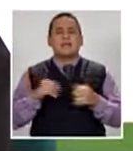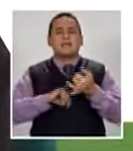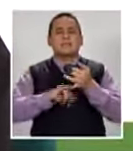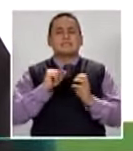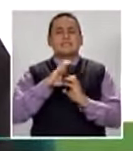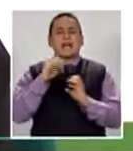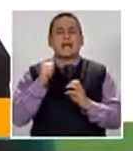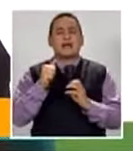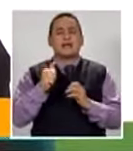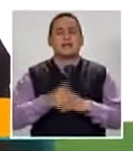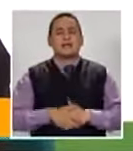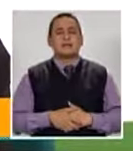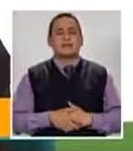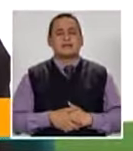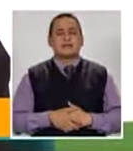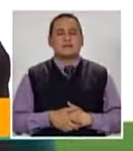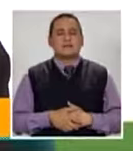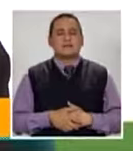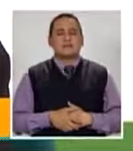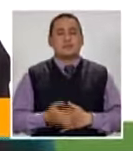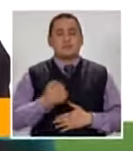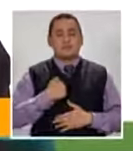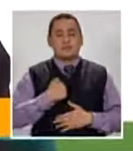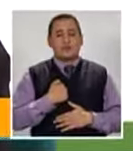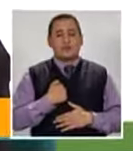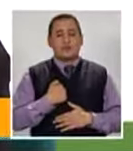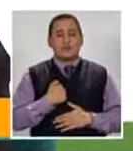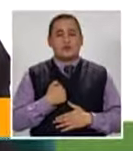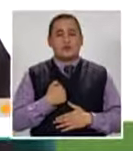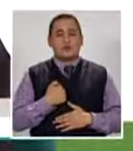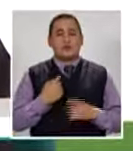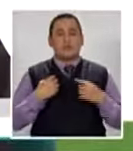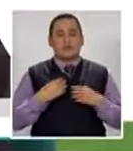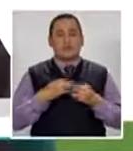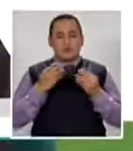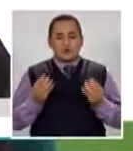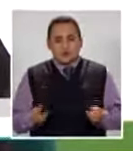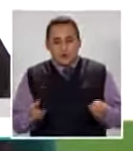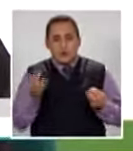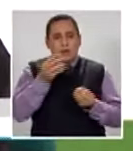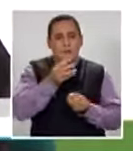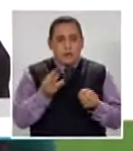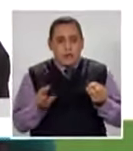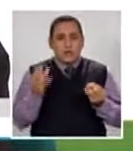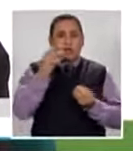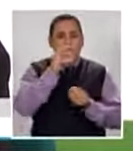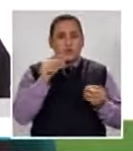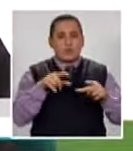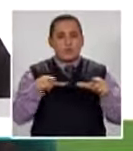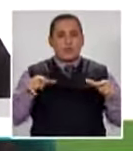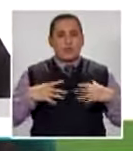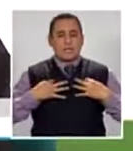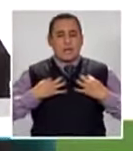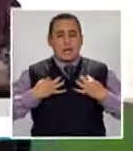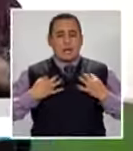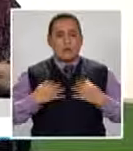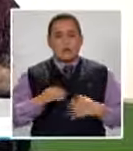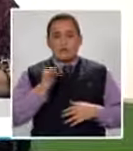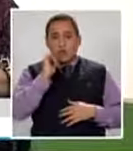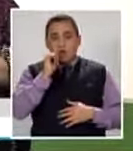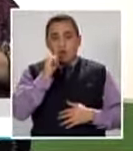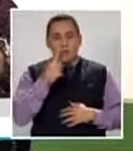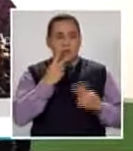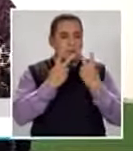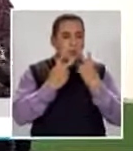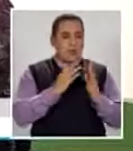Sagas? Bueno, yo soy como Como Reponedora Ajá En la área pijamas O sea, tú estás todo